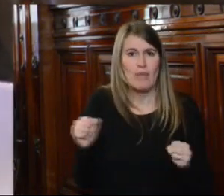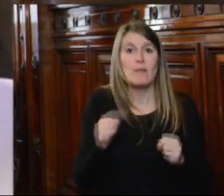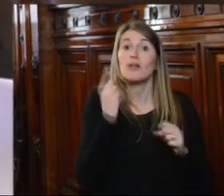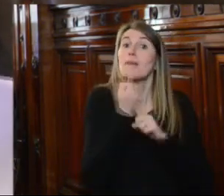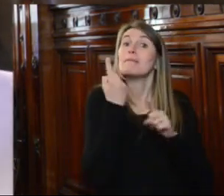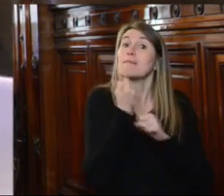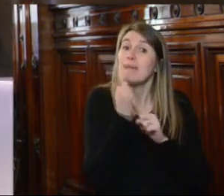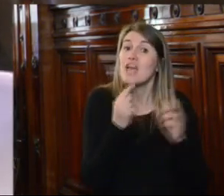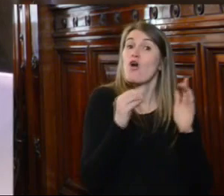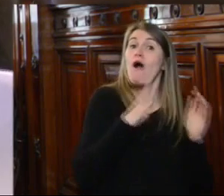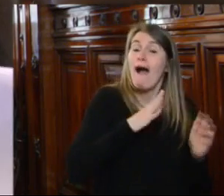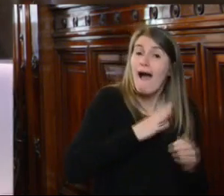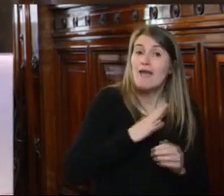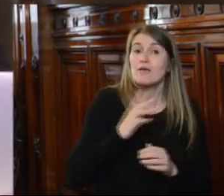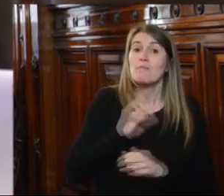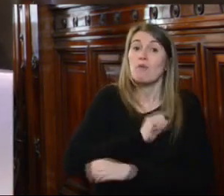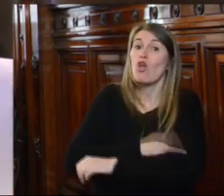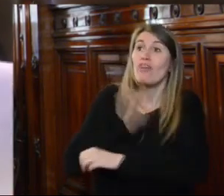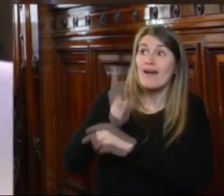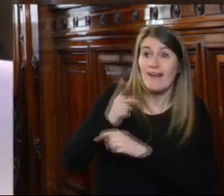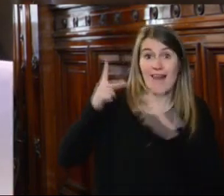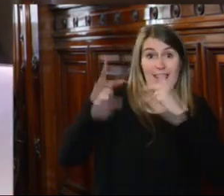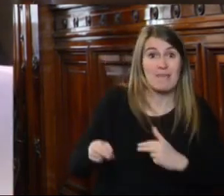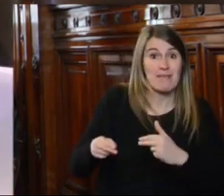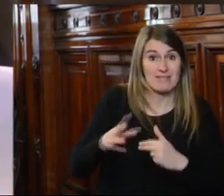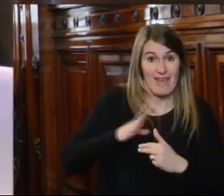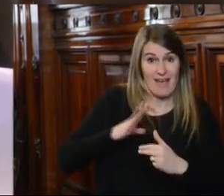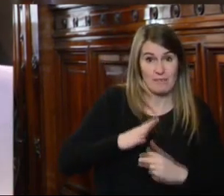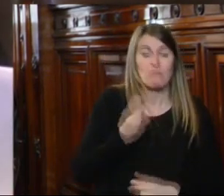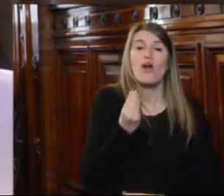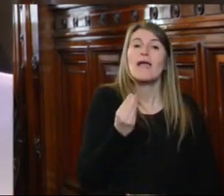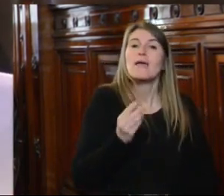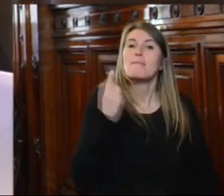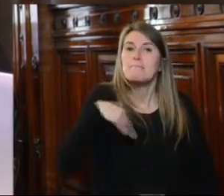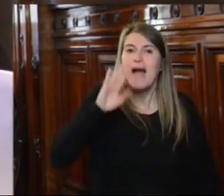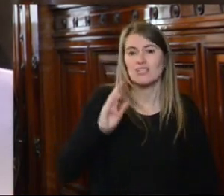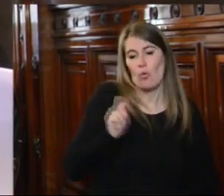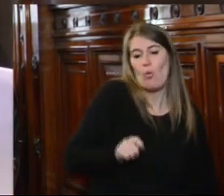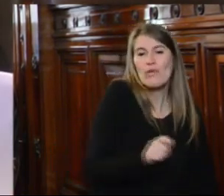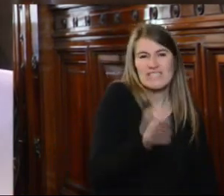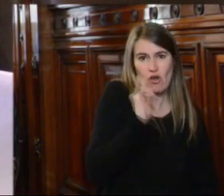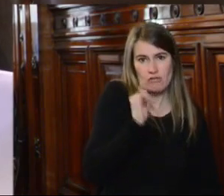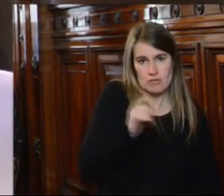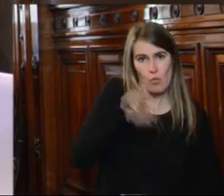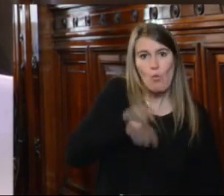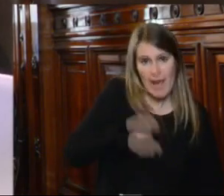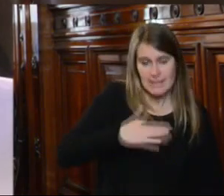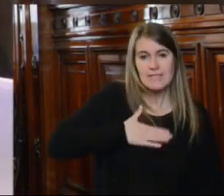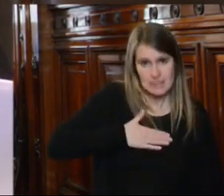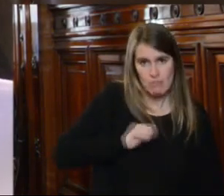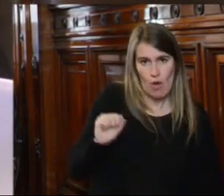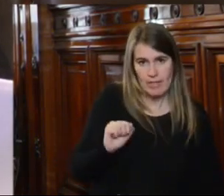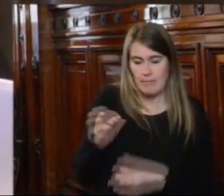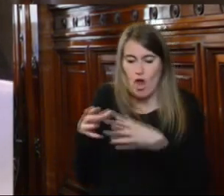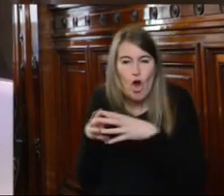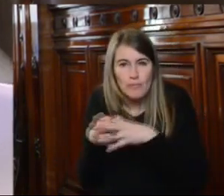principio de los poderes limitados más todavía cuando existen mecanismos jurídicos para la debida tutela de los derechos en cuestión todo